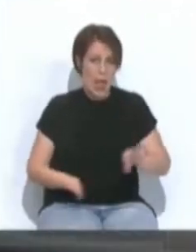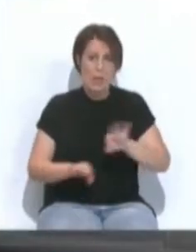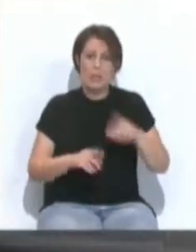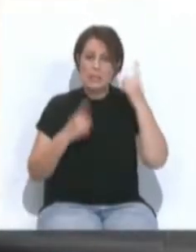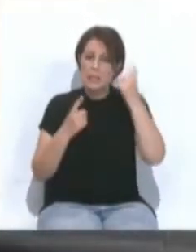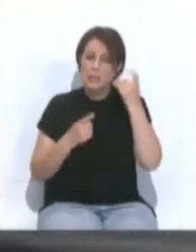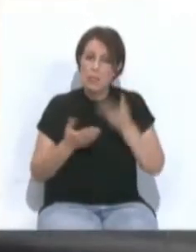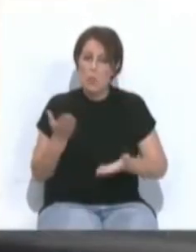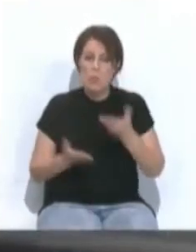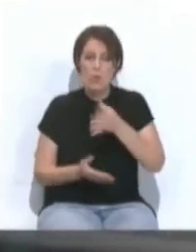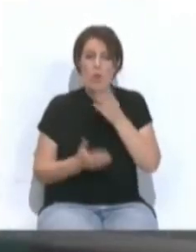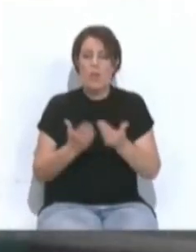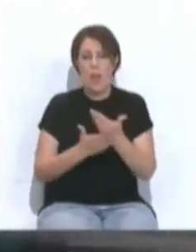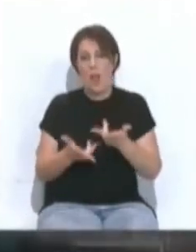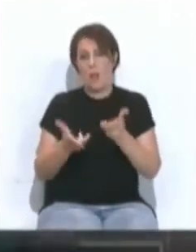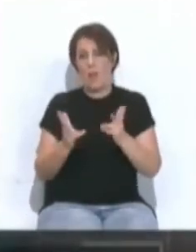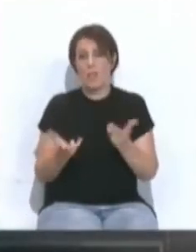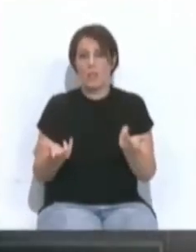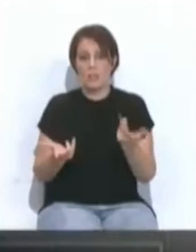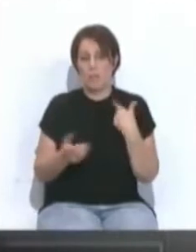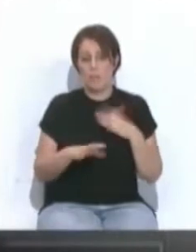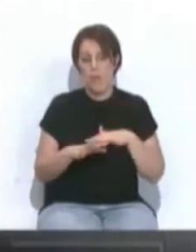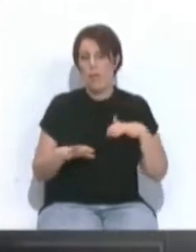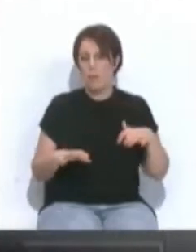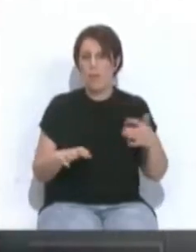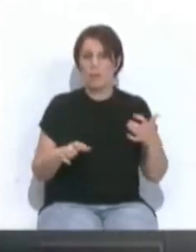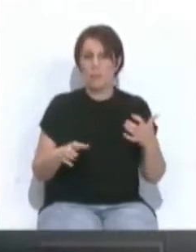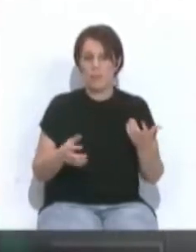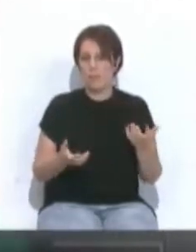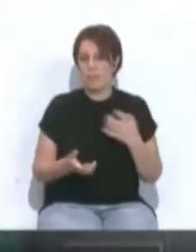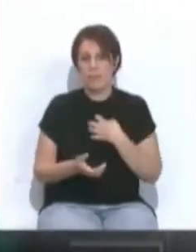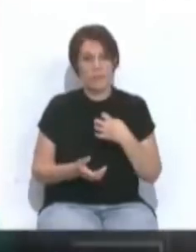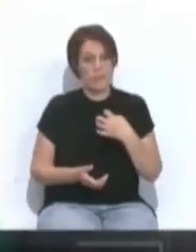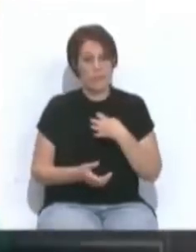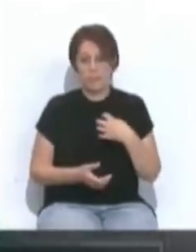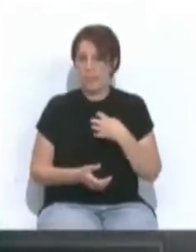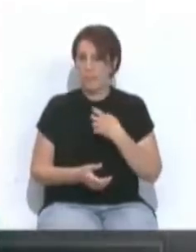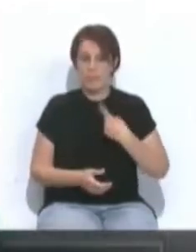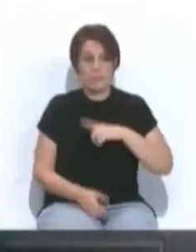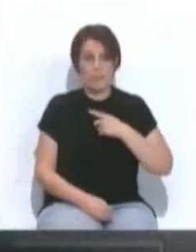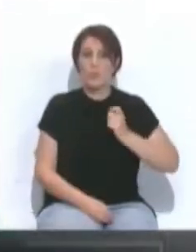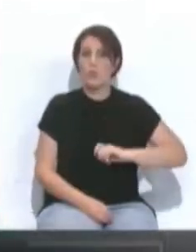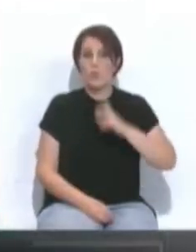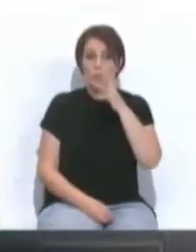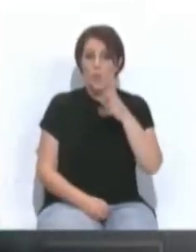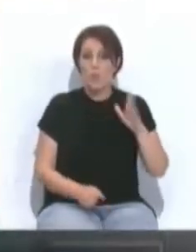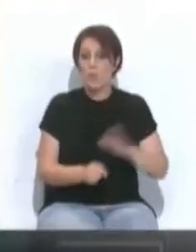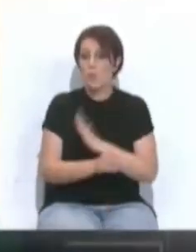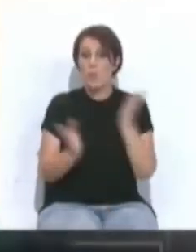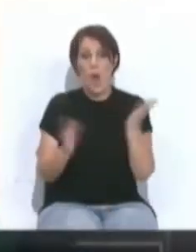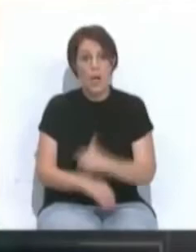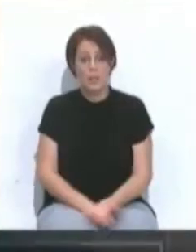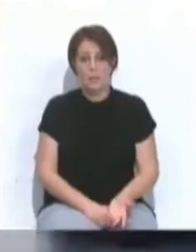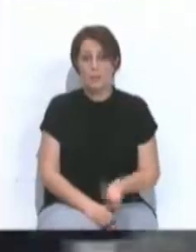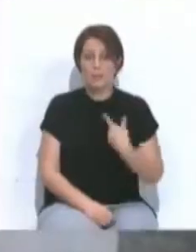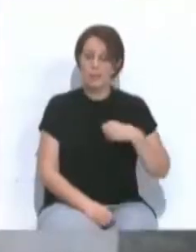es compensado con días libres, los cuales, y en la mayoría de los casos, no pueden disfrutar nuestros profesionales por falta de cobertura. El